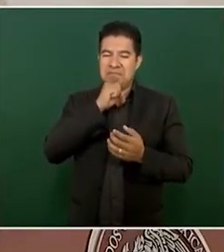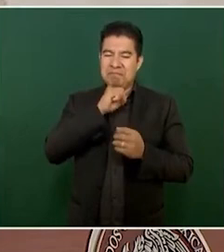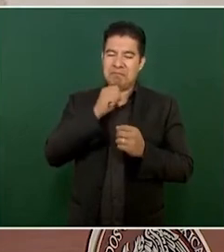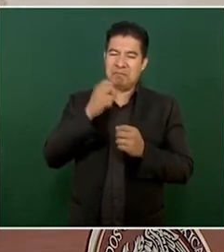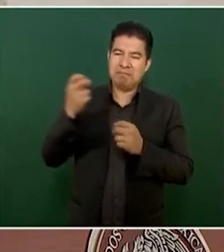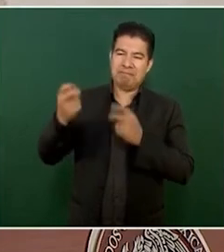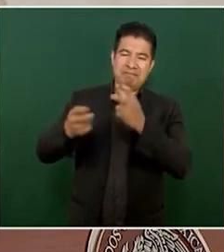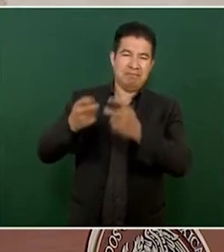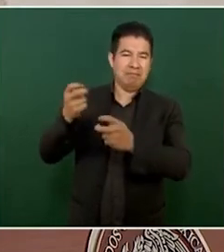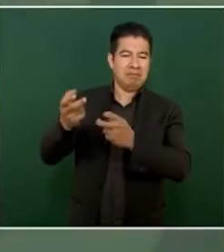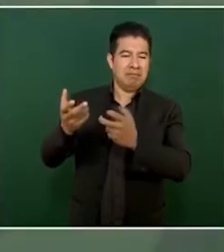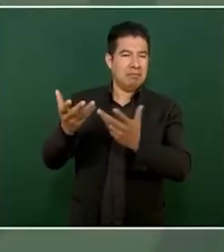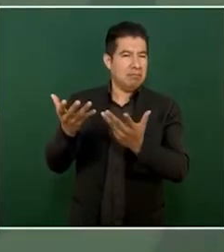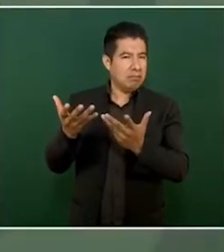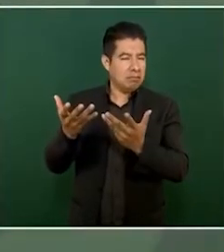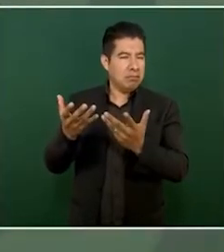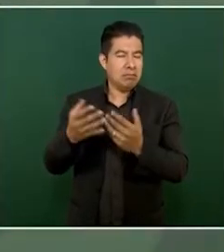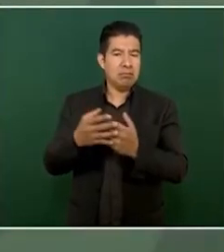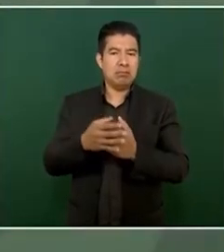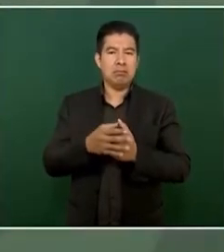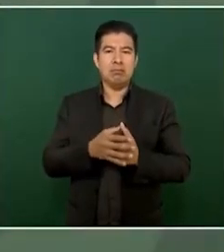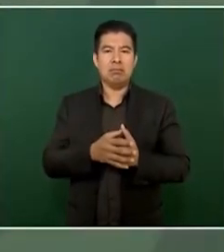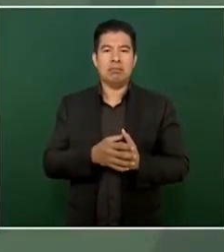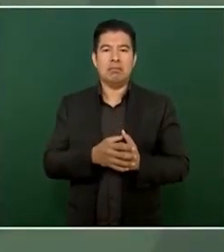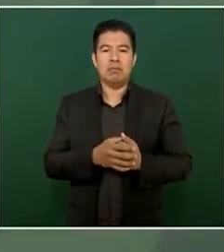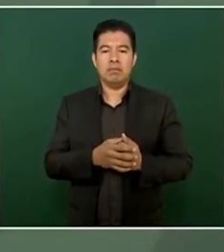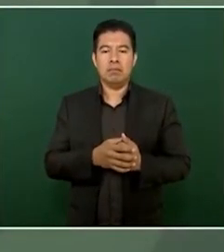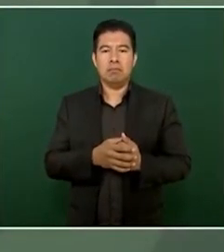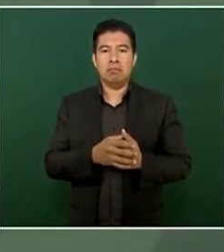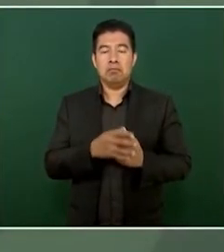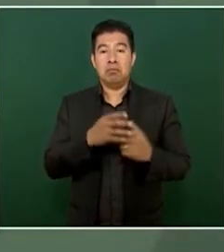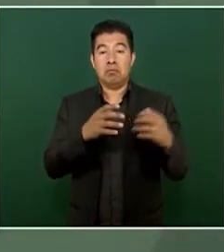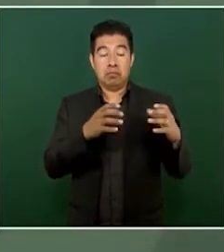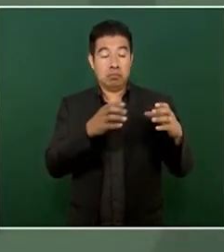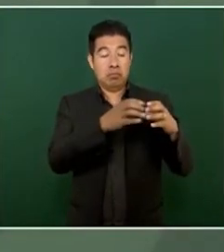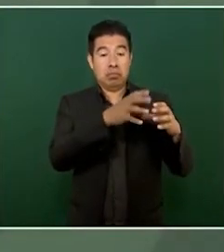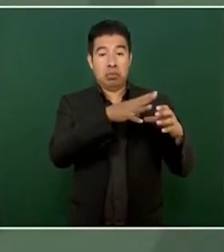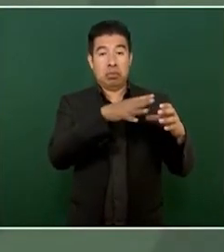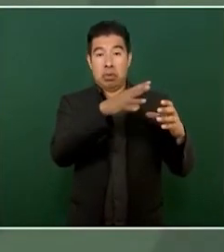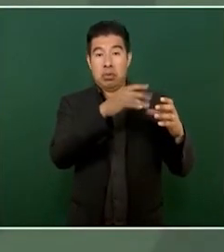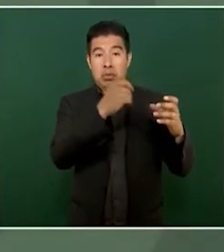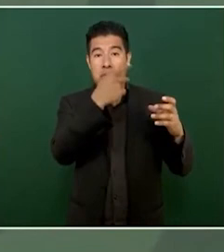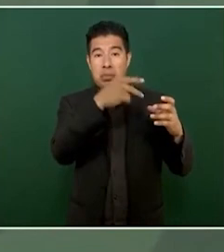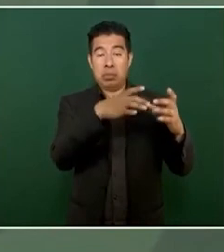de el Parlamento Europeo.